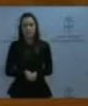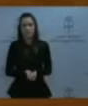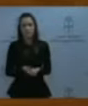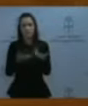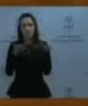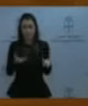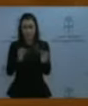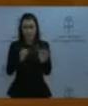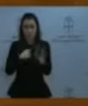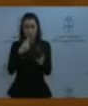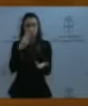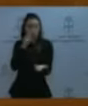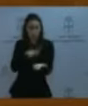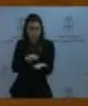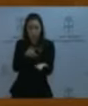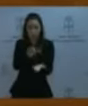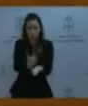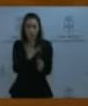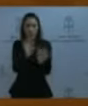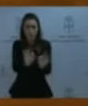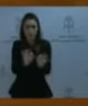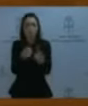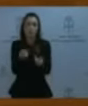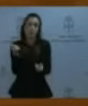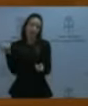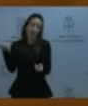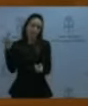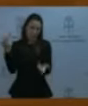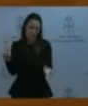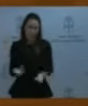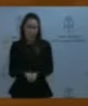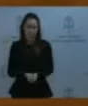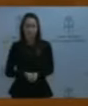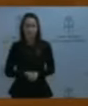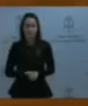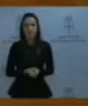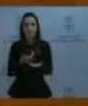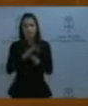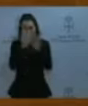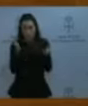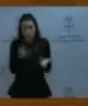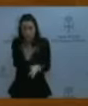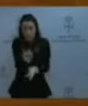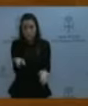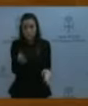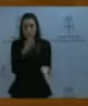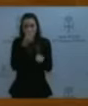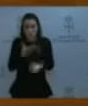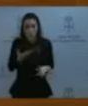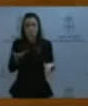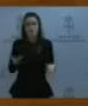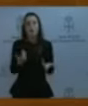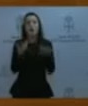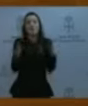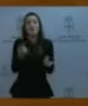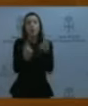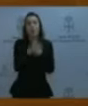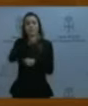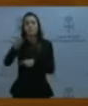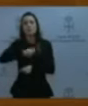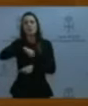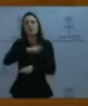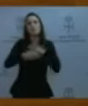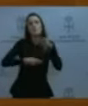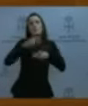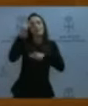se lo reconozco. Encarece. Y dice... Claro, bueno, pero entonces algunos pensamos que las reformas de la